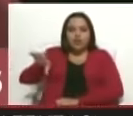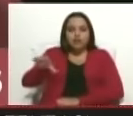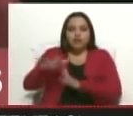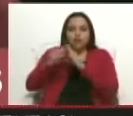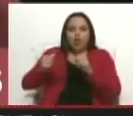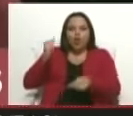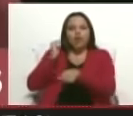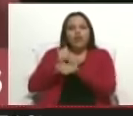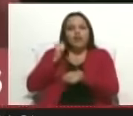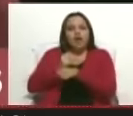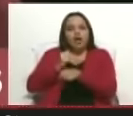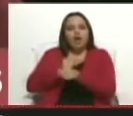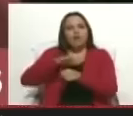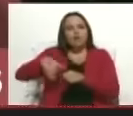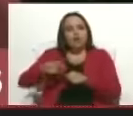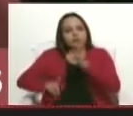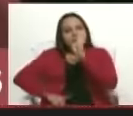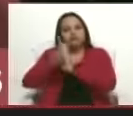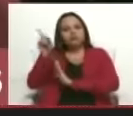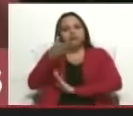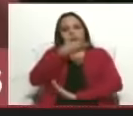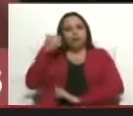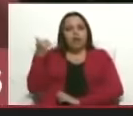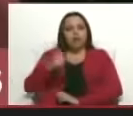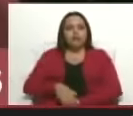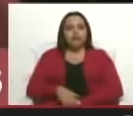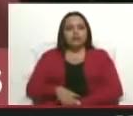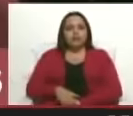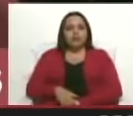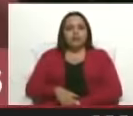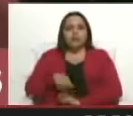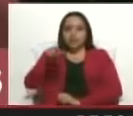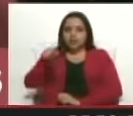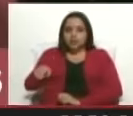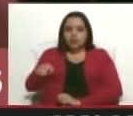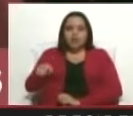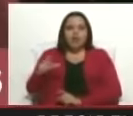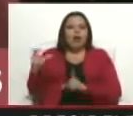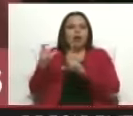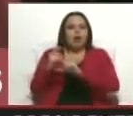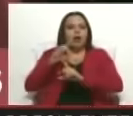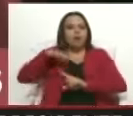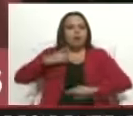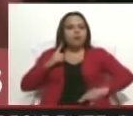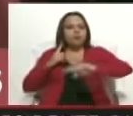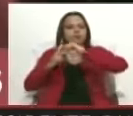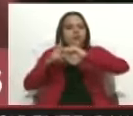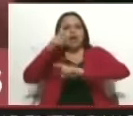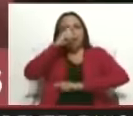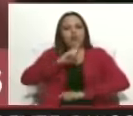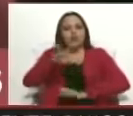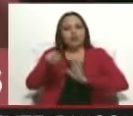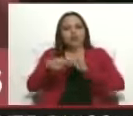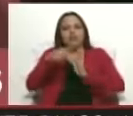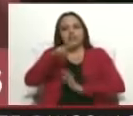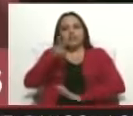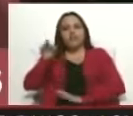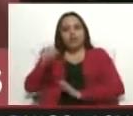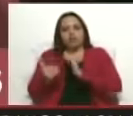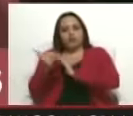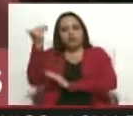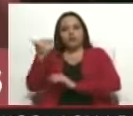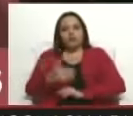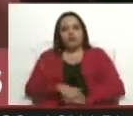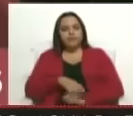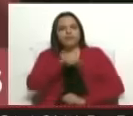trabajamos pues para seguir creciendo. Creo que eso es una de las palabras que puede definir este 2023, crecimiento. Vamos a escuchar la